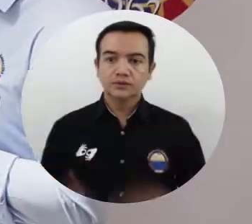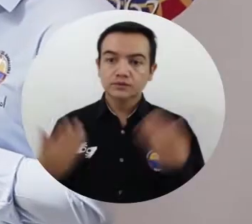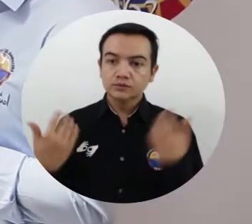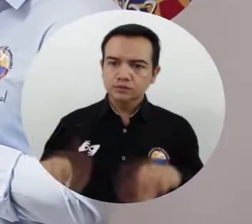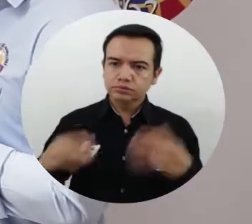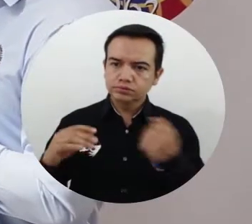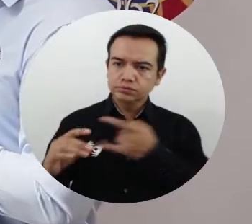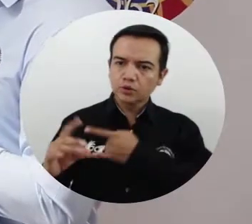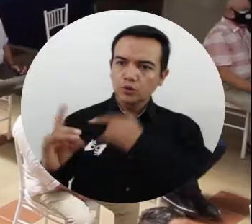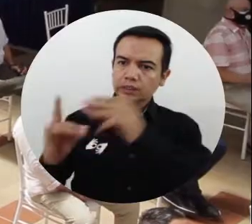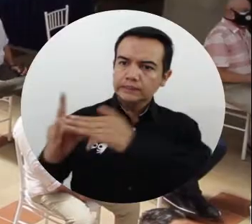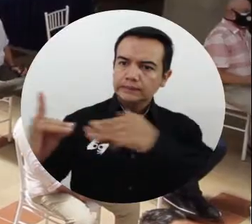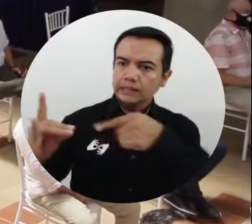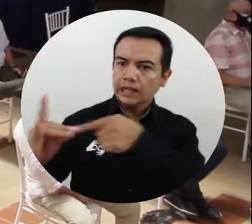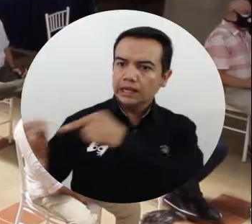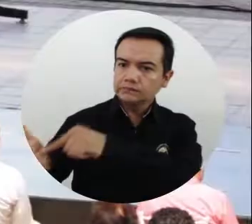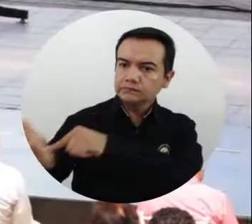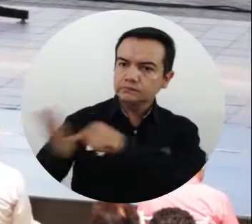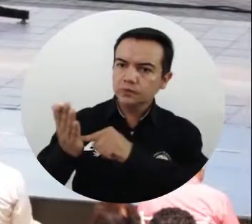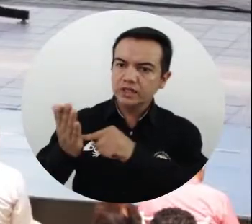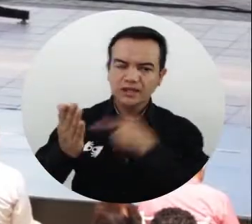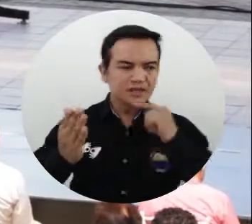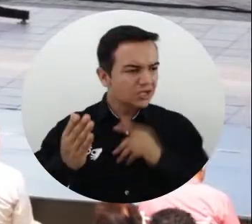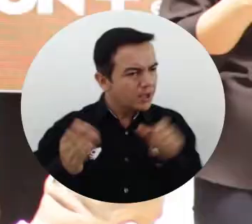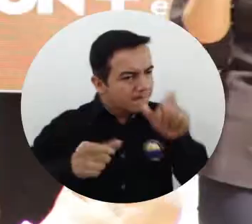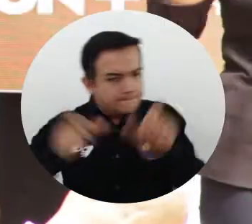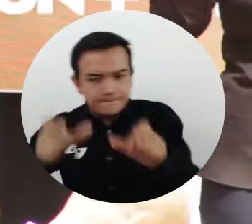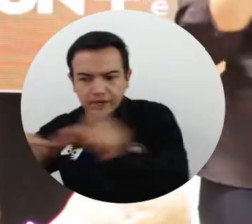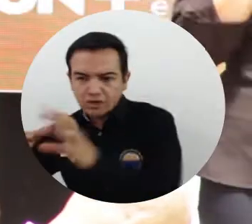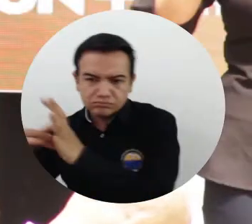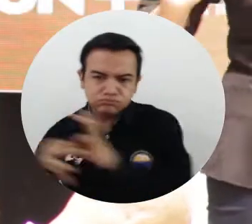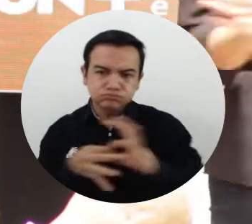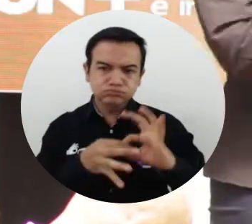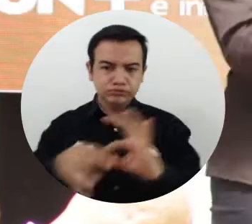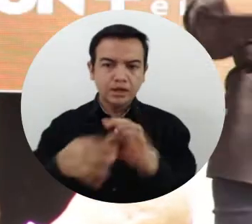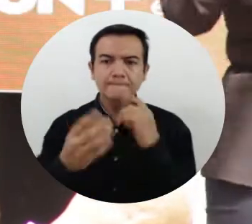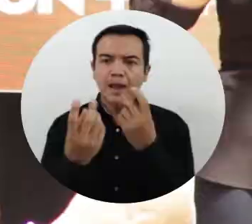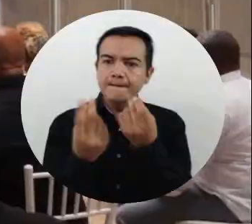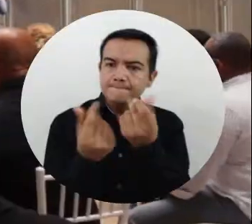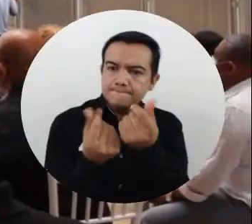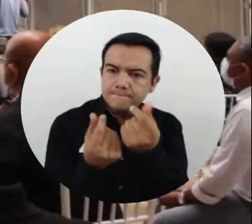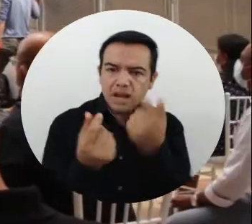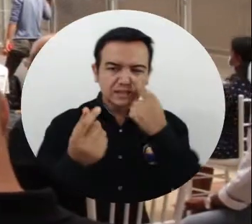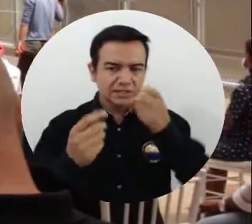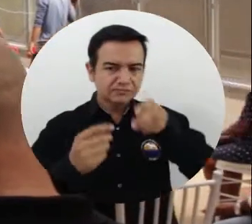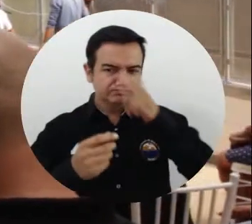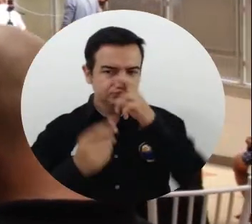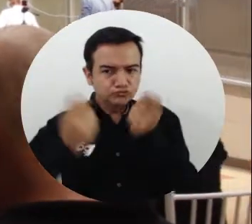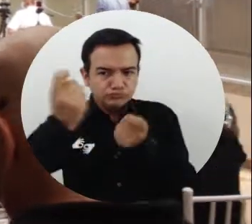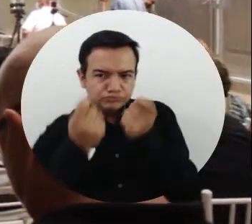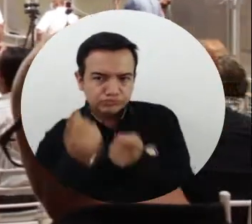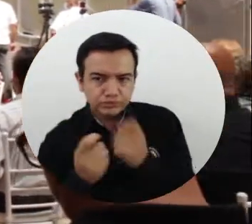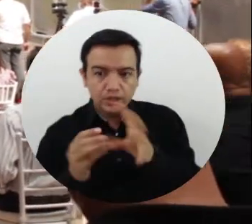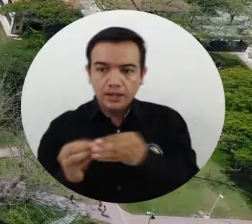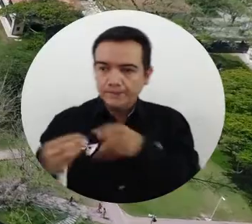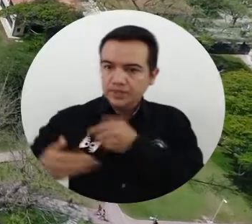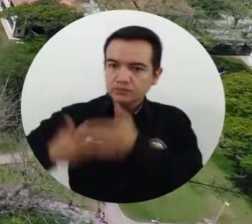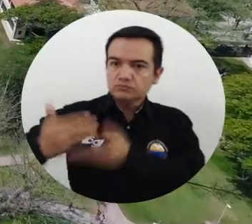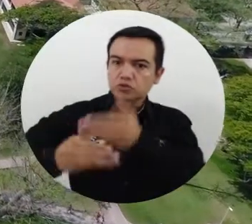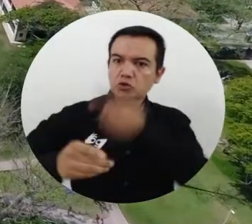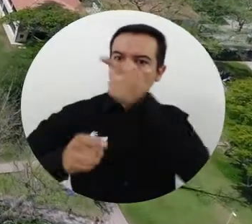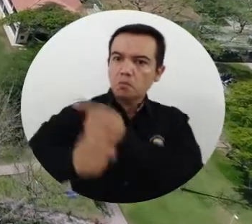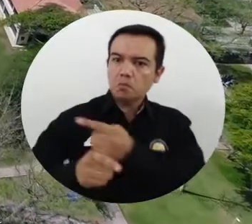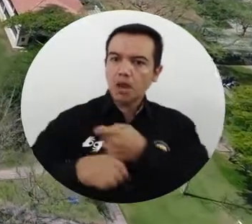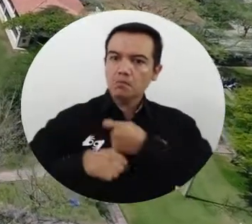La Universidad del Magdalena demostró que la unificación de voluntades, el excelente manejo de los recursos y los procesos institucionales eficientes